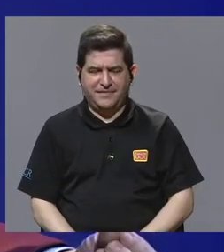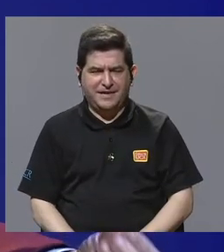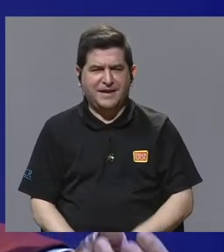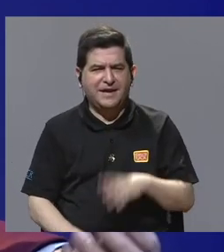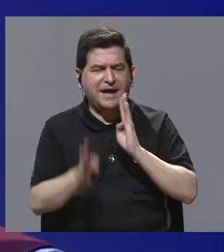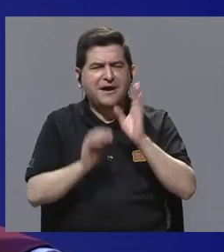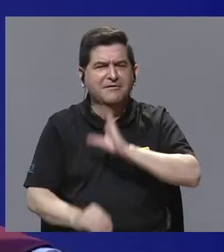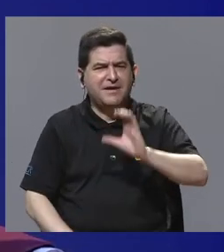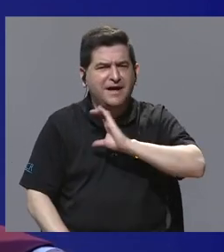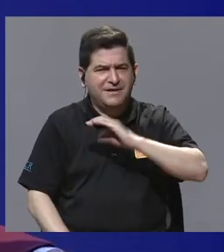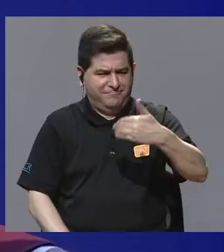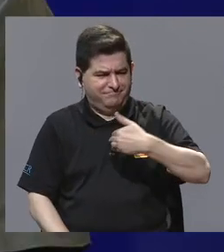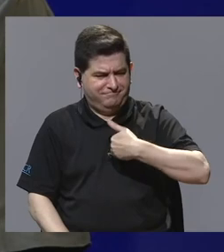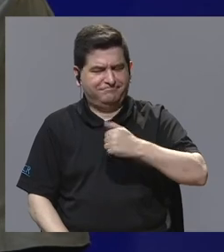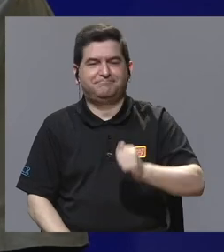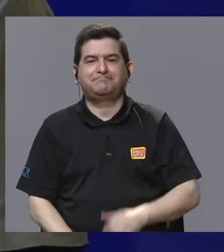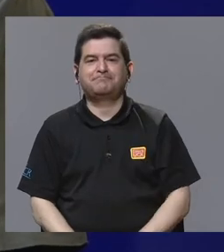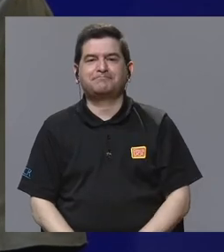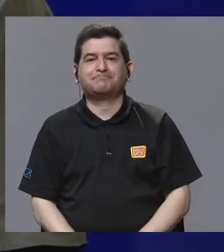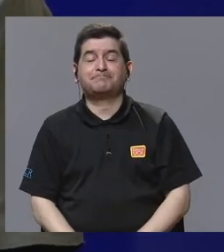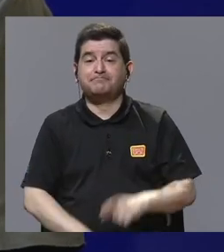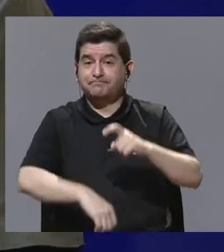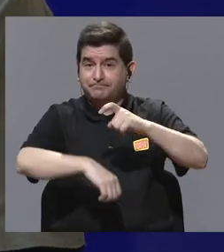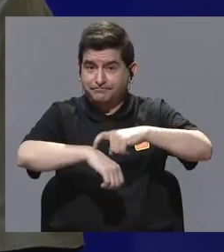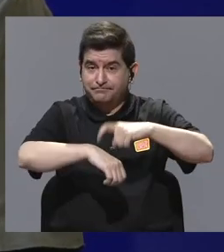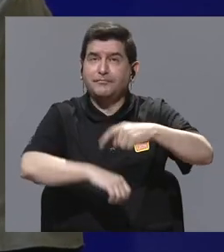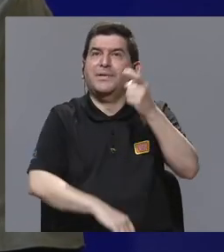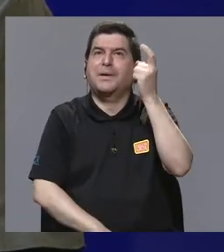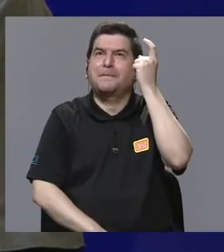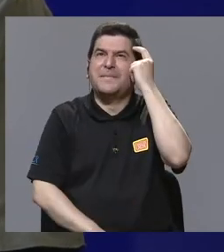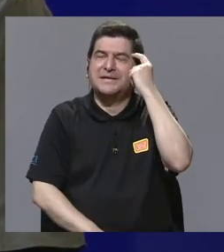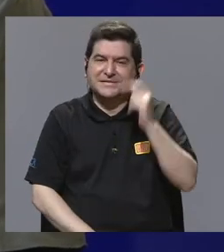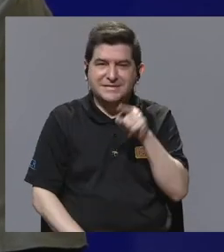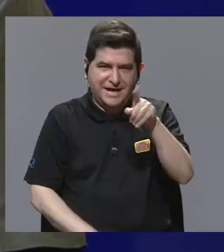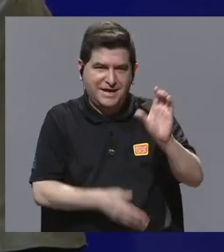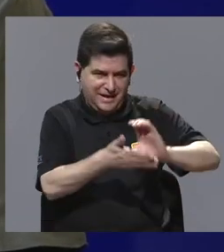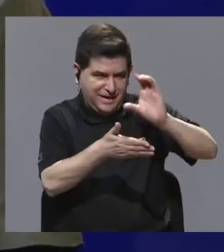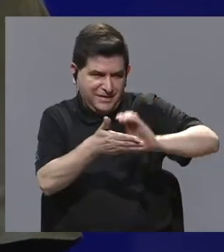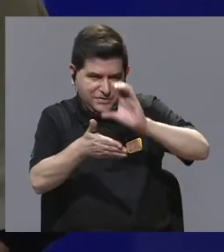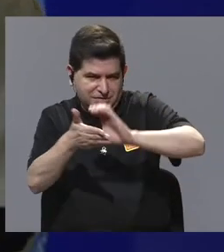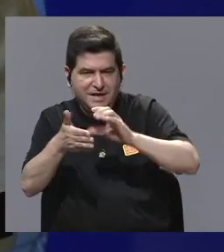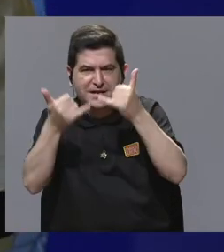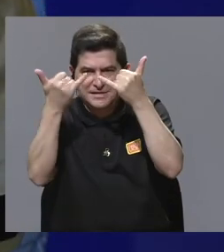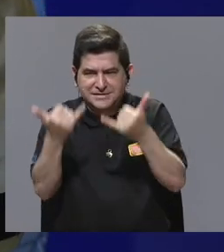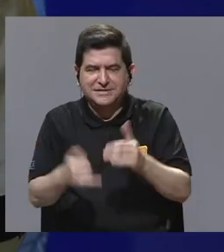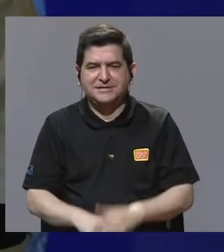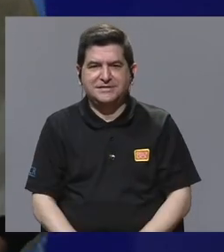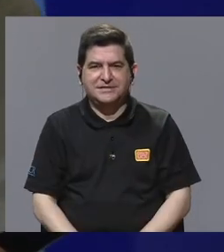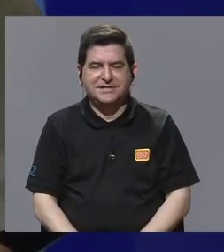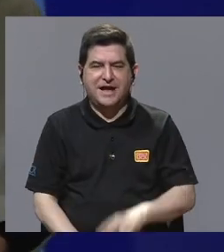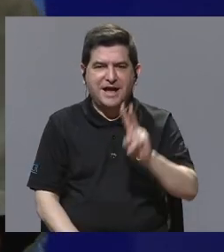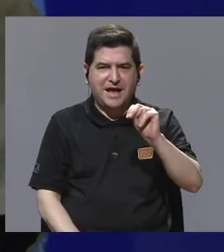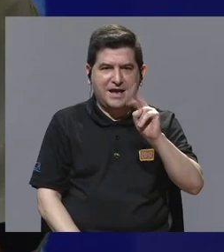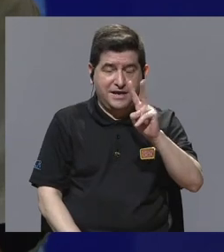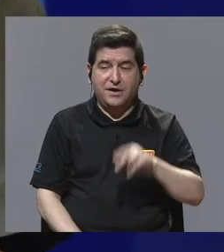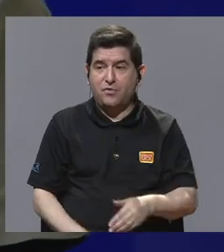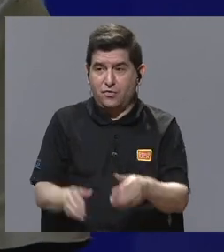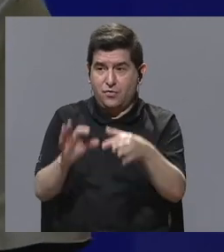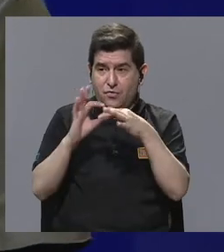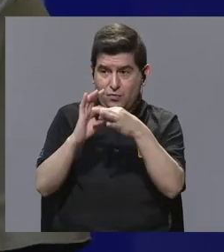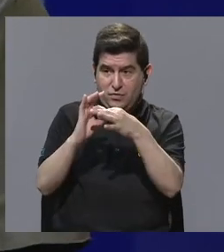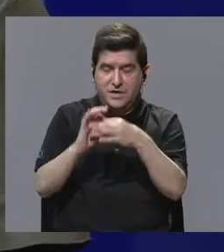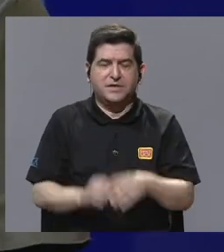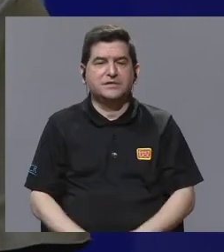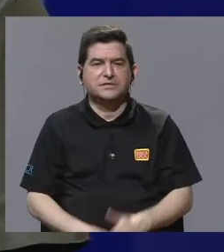esas particularidades. A la hora de ir pensando la serie, por ejemplo, una vez que ya Nicole se uniera como